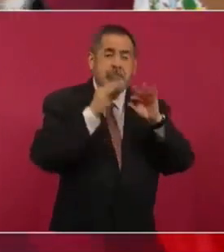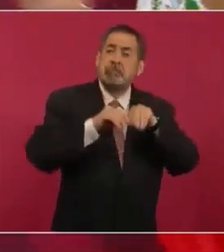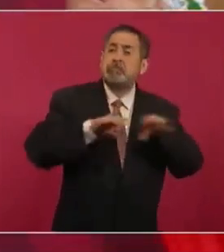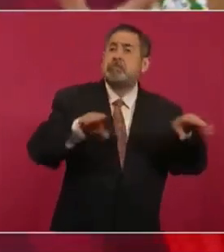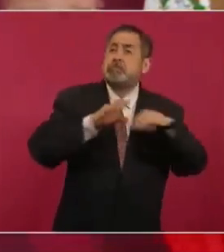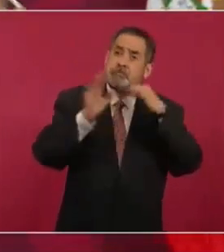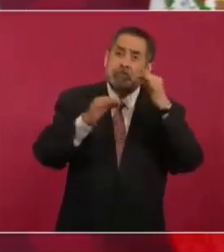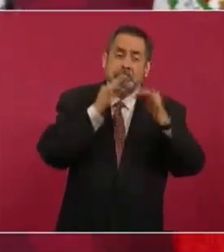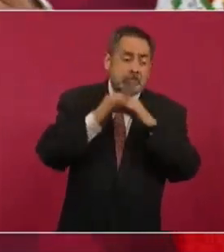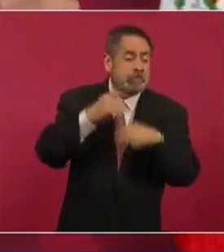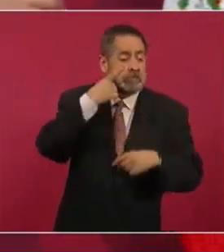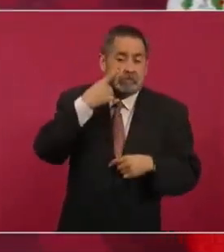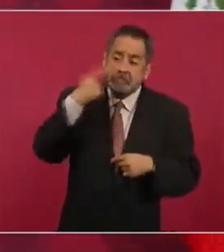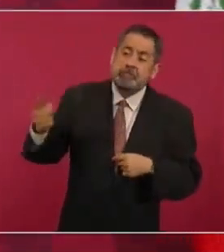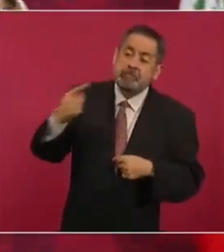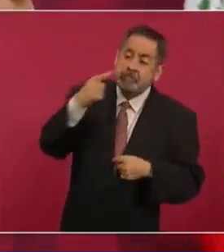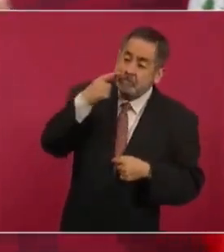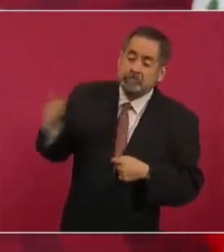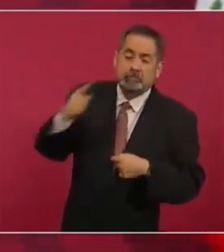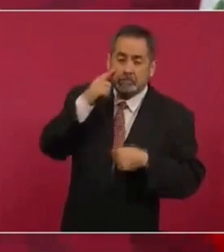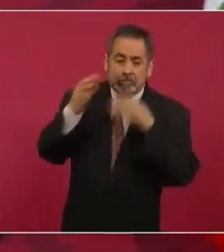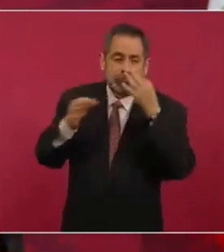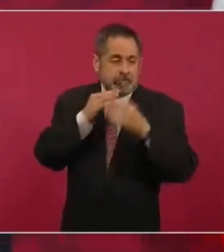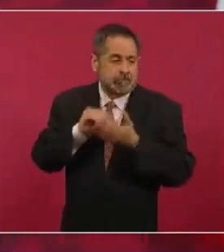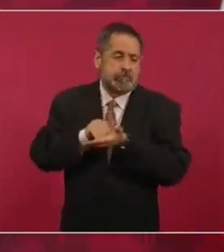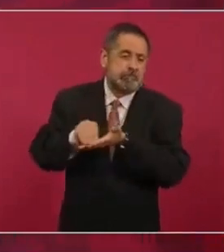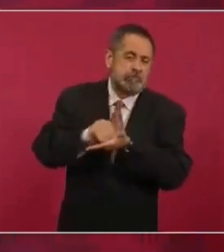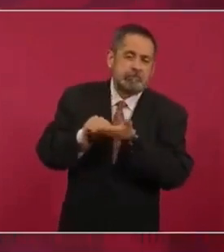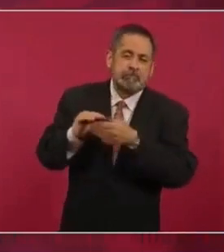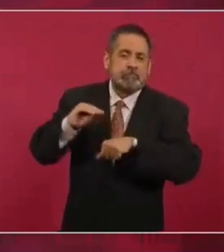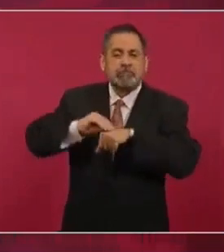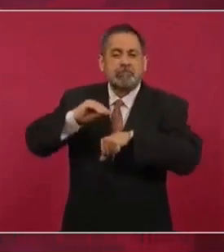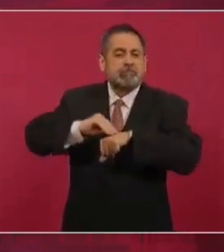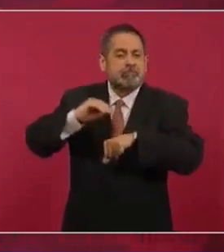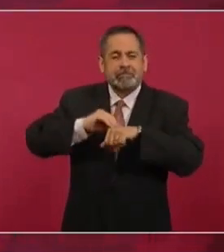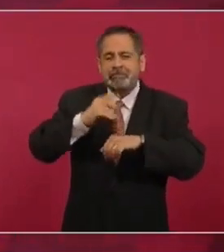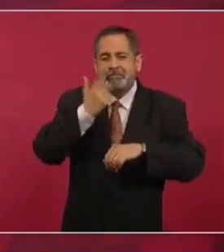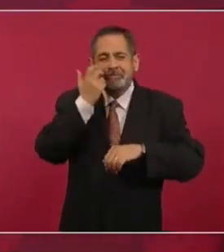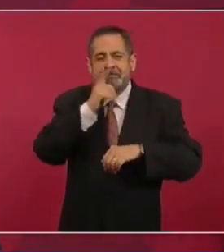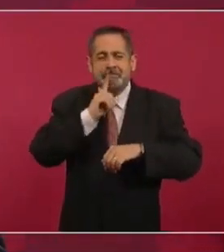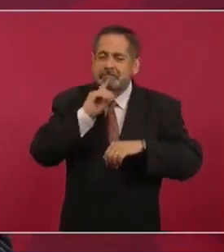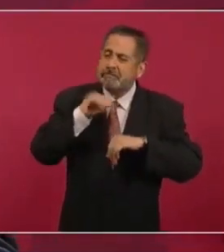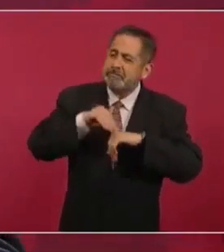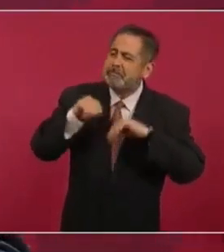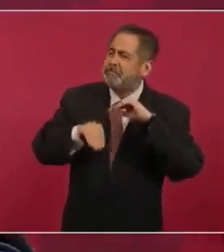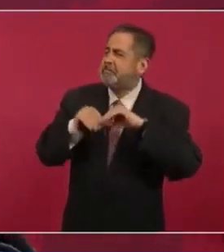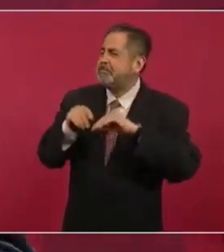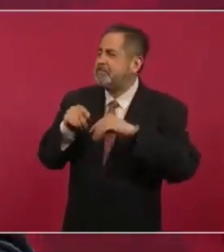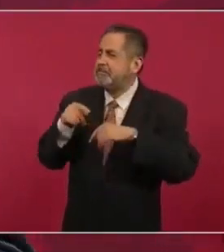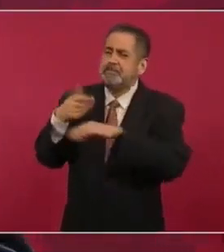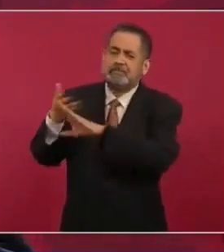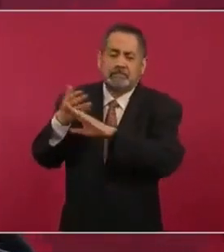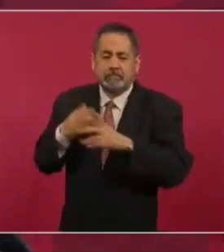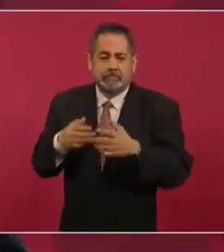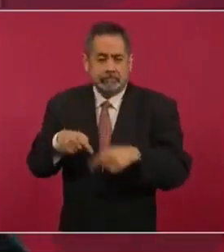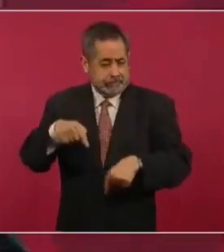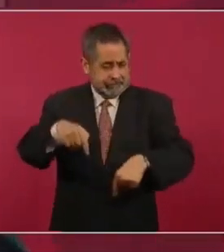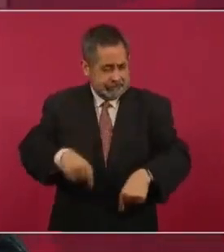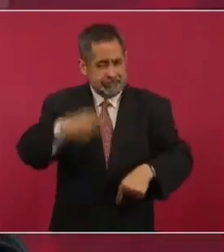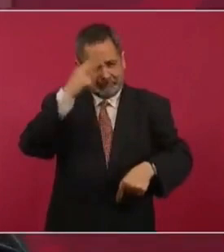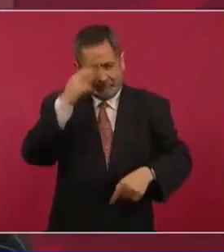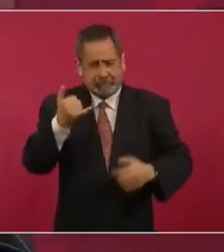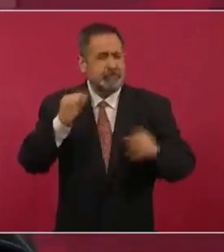campañas de desprestigio. Y esto sucede aquí, sucede en el mundo,